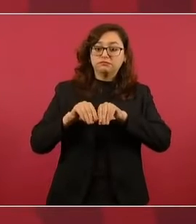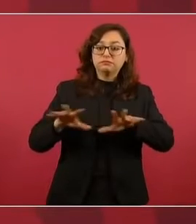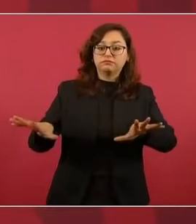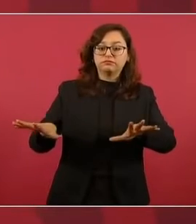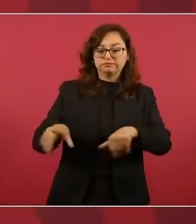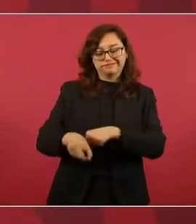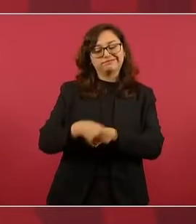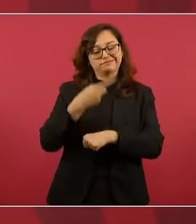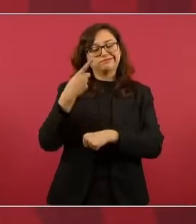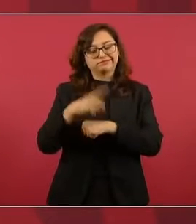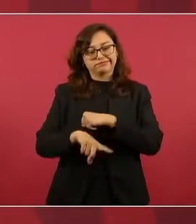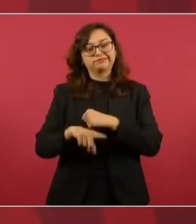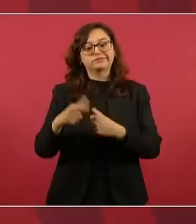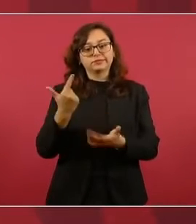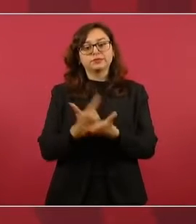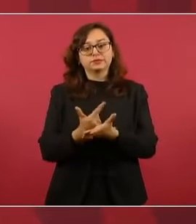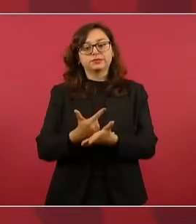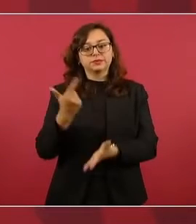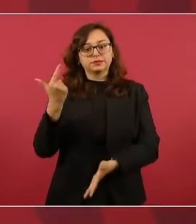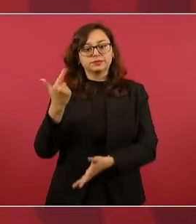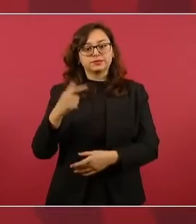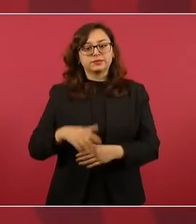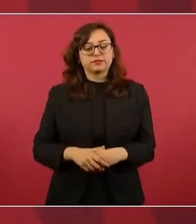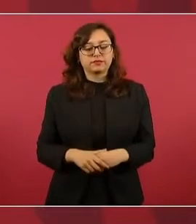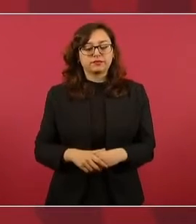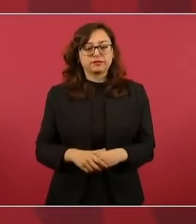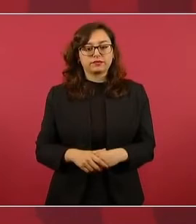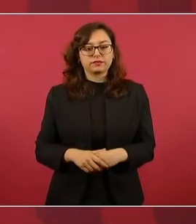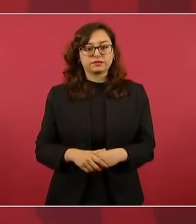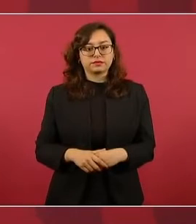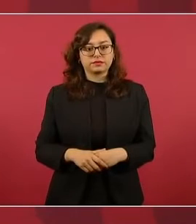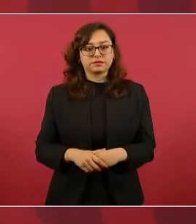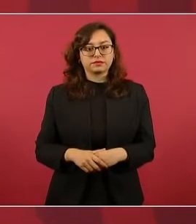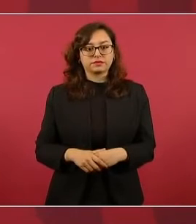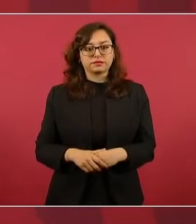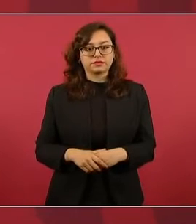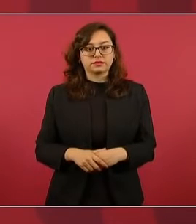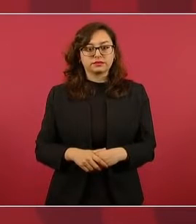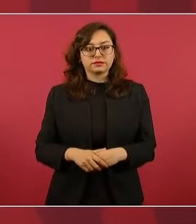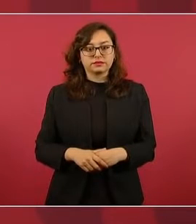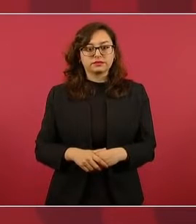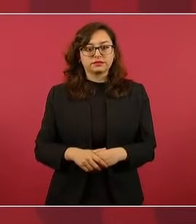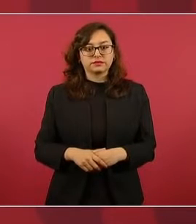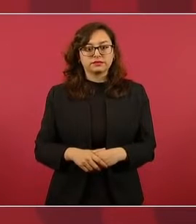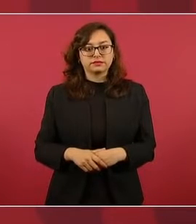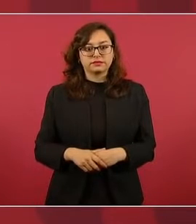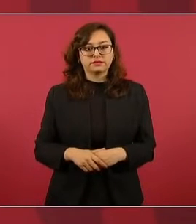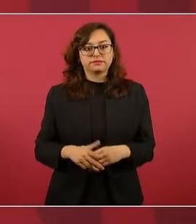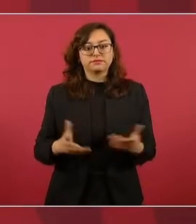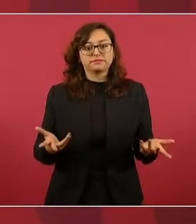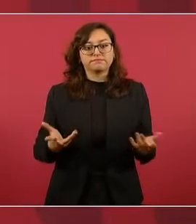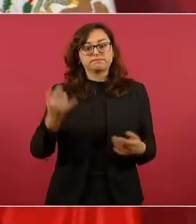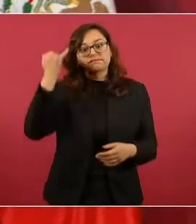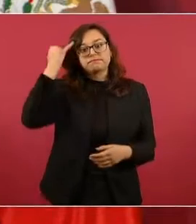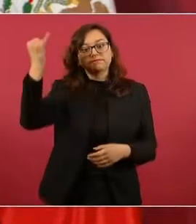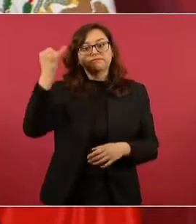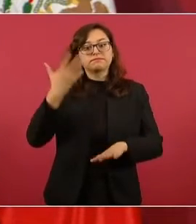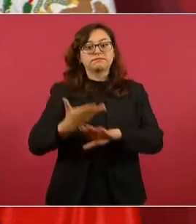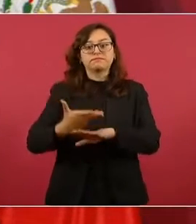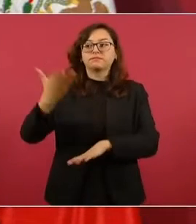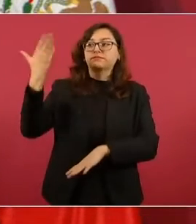Imaginan los medios que se dedicaban a aplaudirle a García Luna,